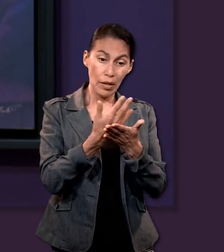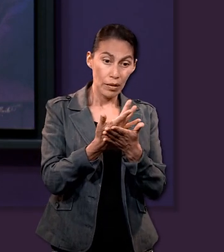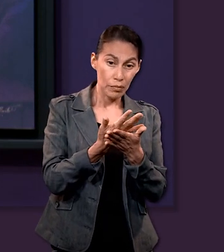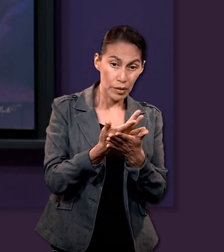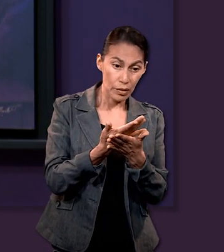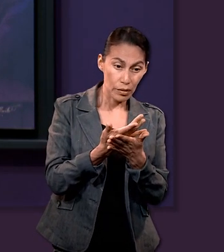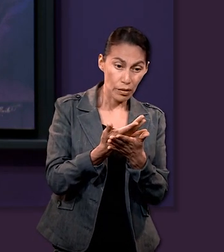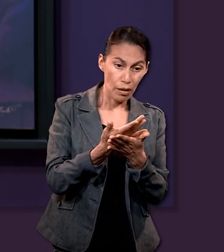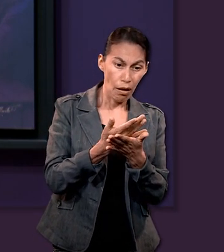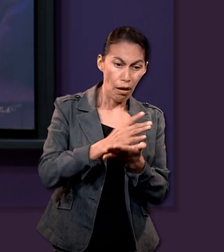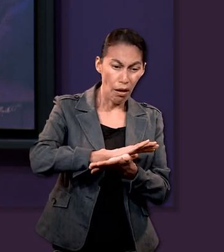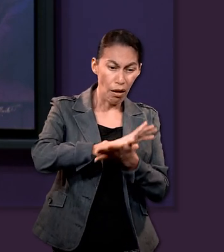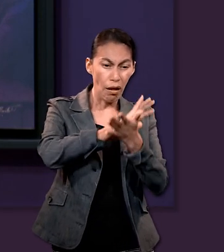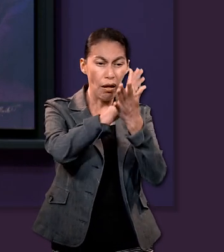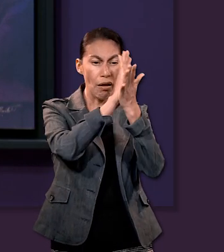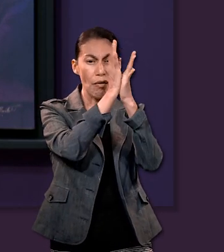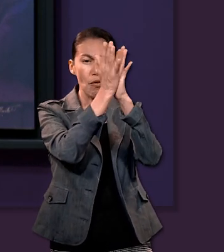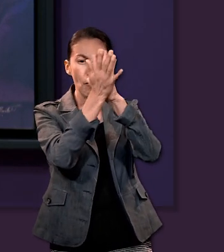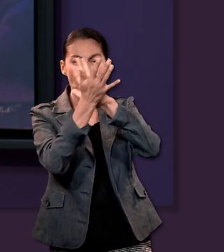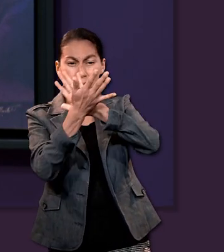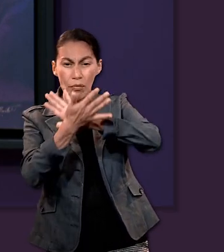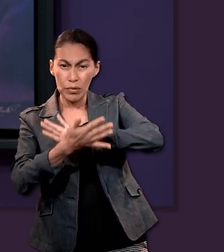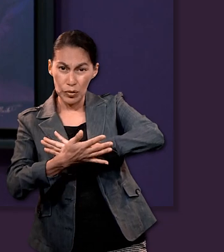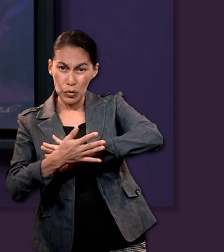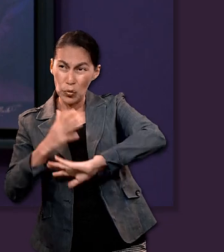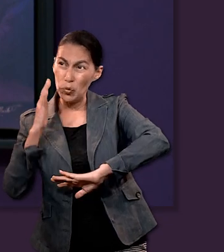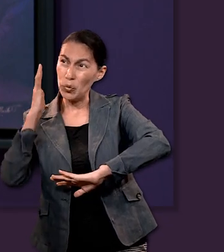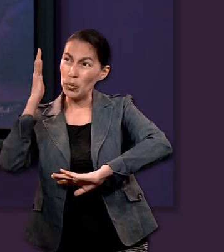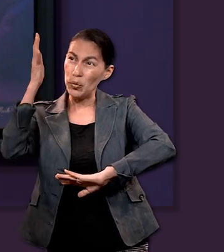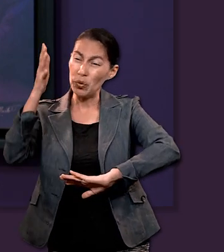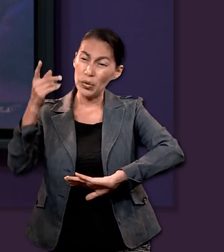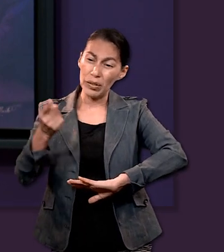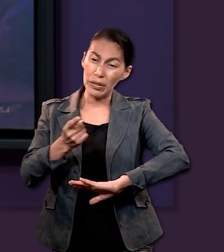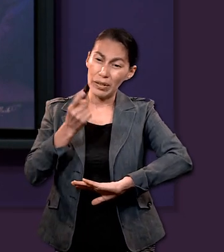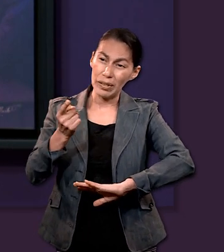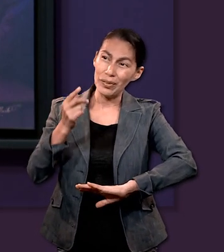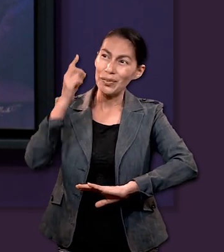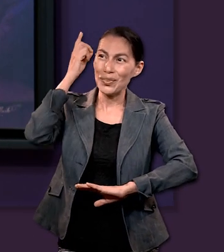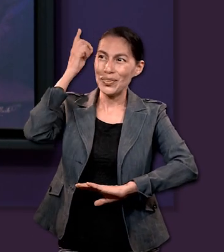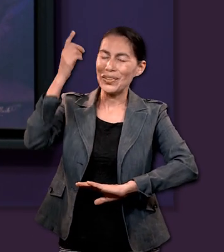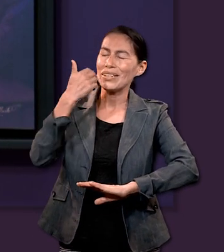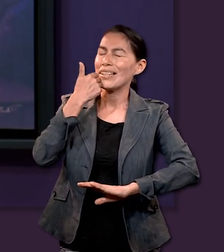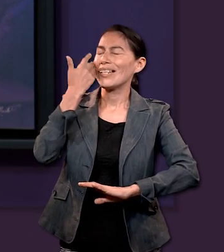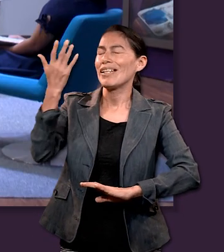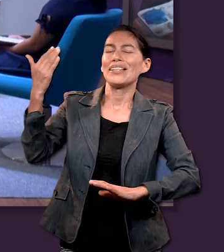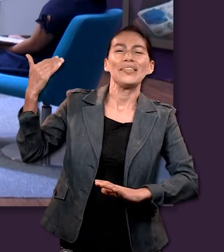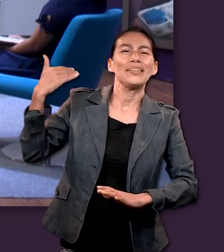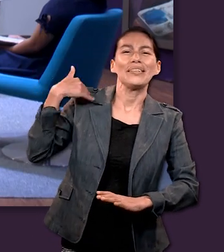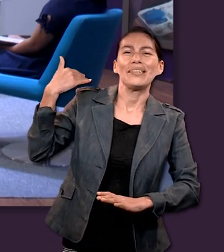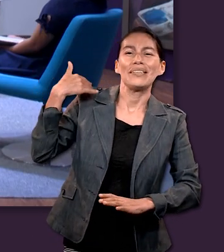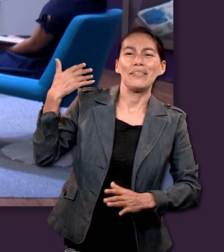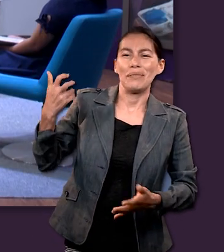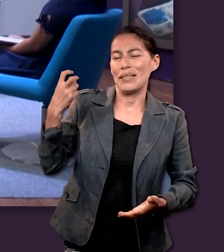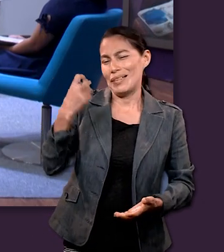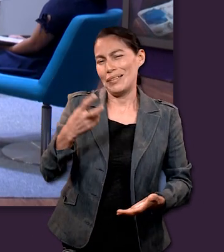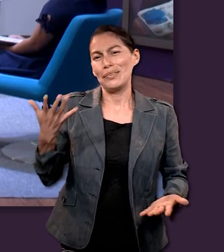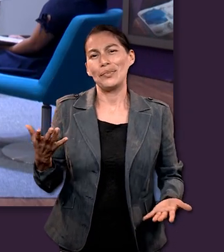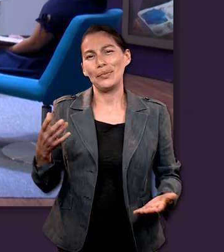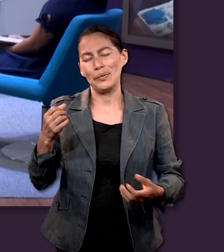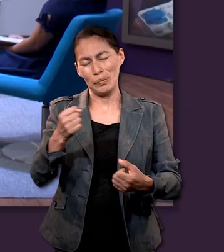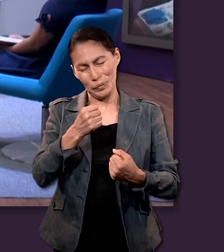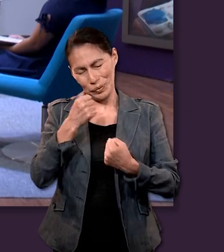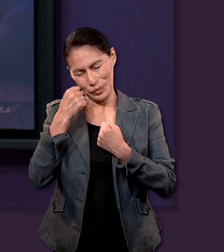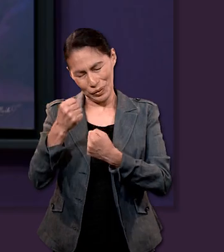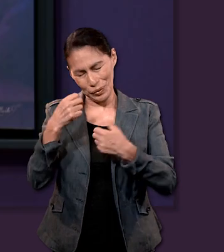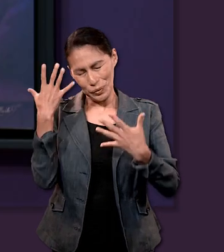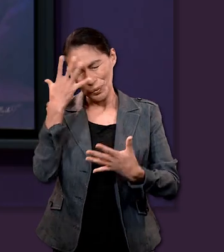se denota que existe la esperanza de transformación y un futuro eterno al que Jesús nos ha llamado y también hace